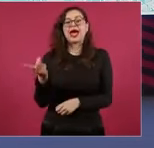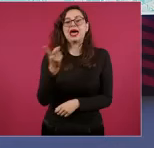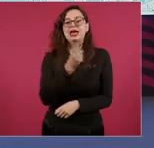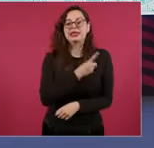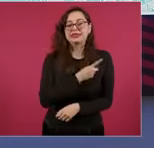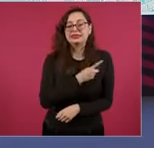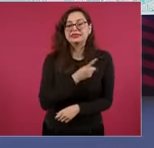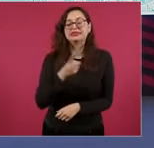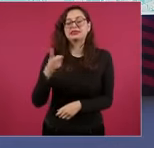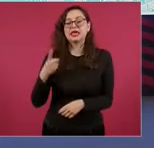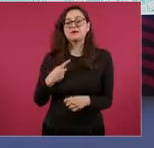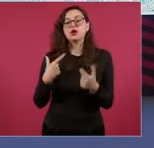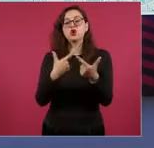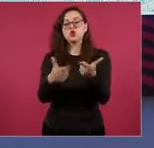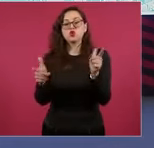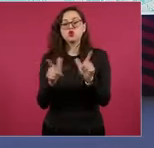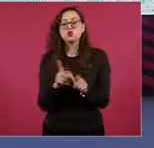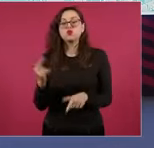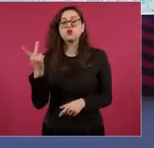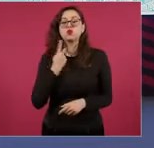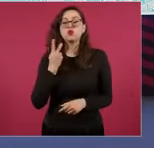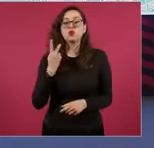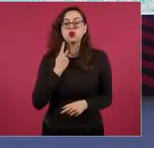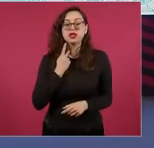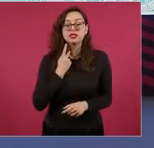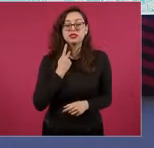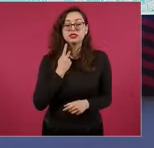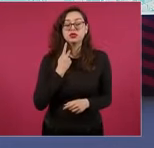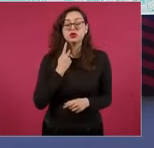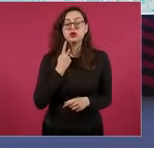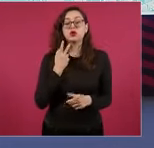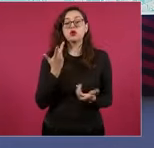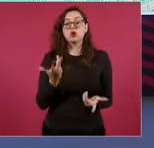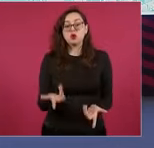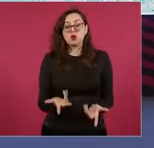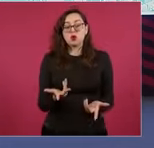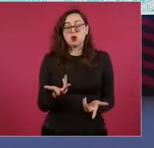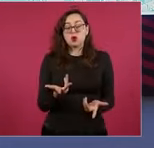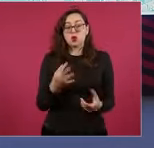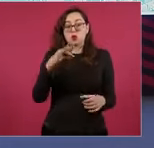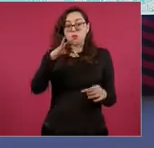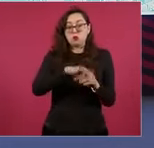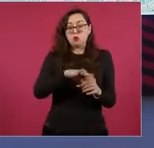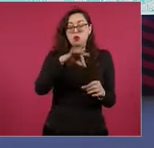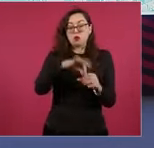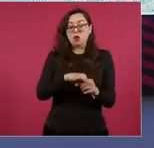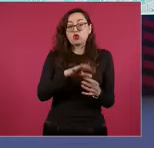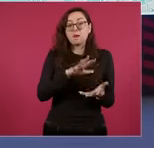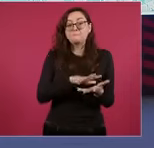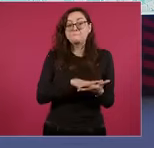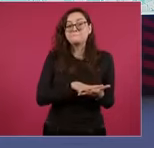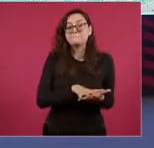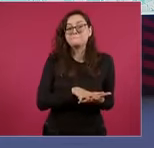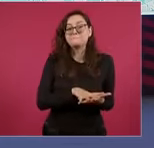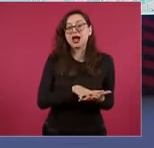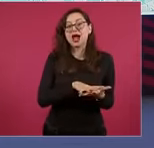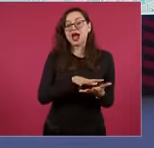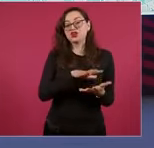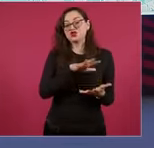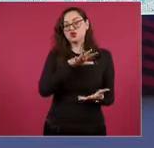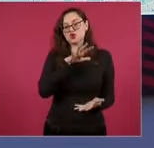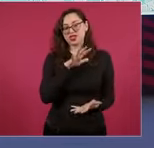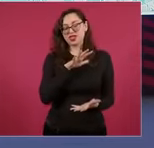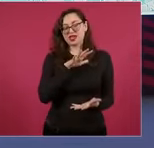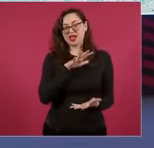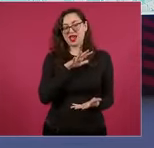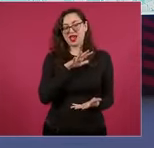reparten entre los partidos que tengan el resto mayor de sus votos iniciando por aquellos cuyo